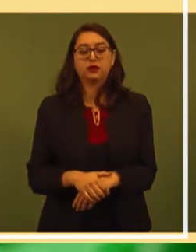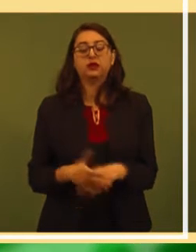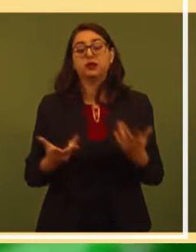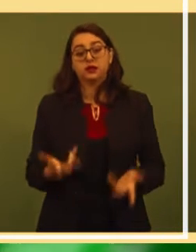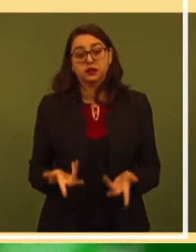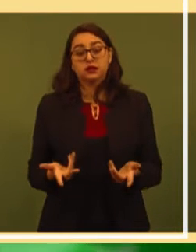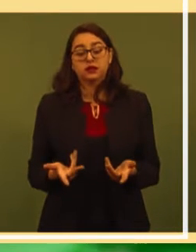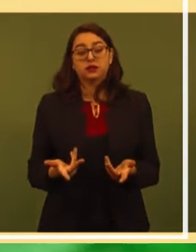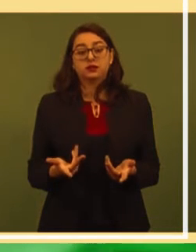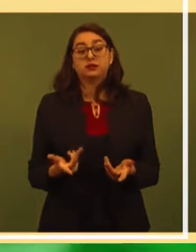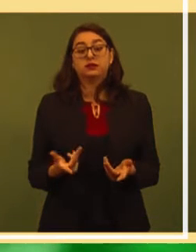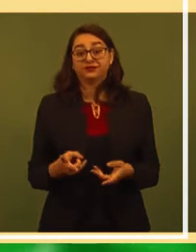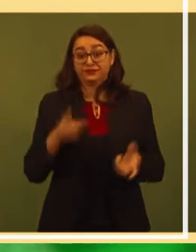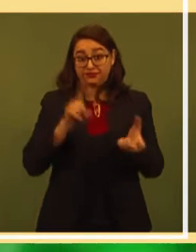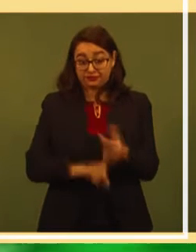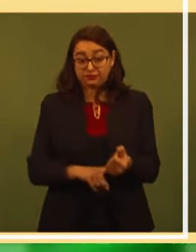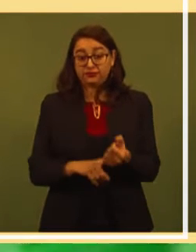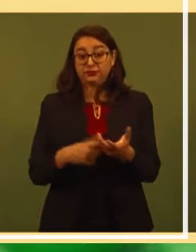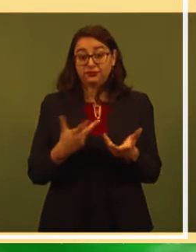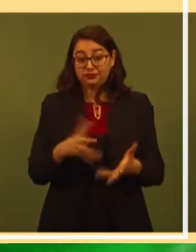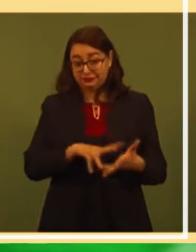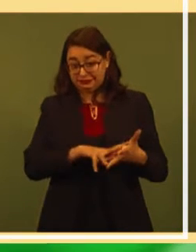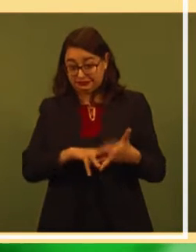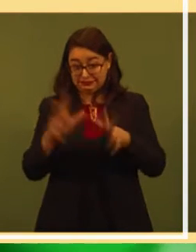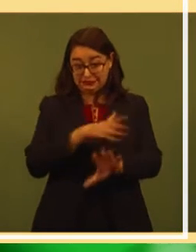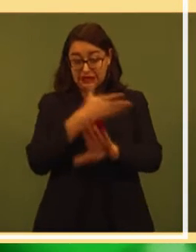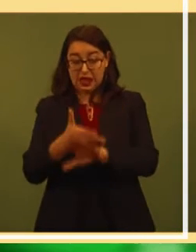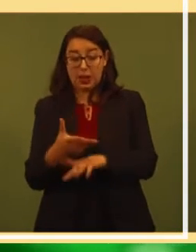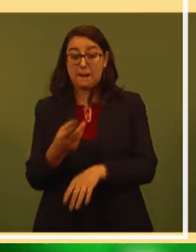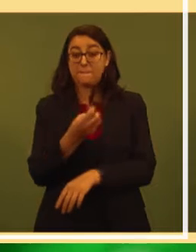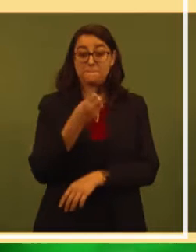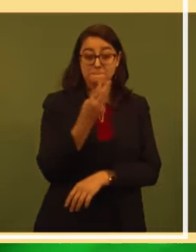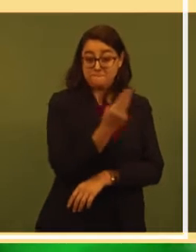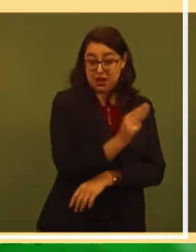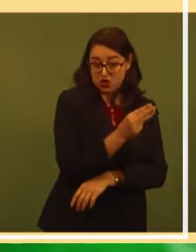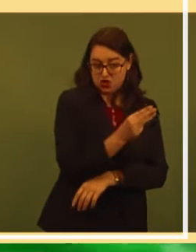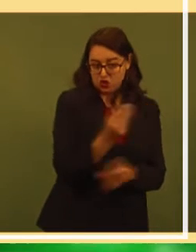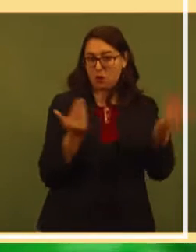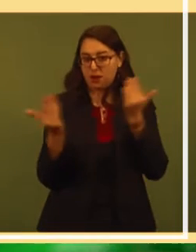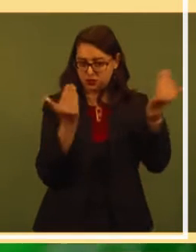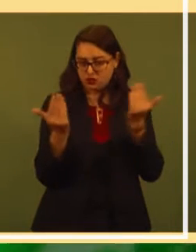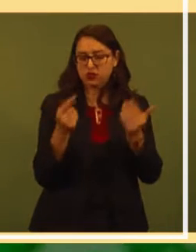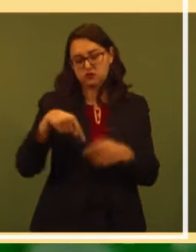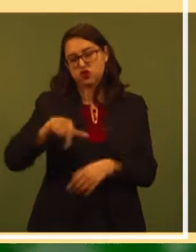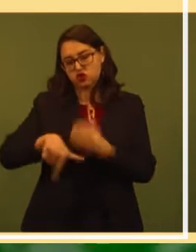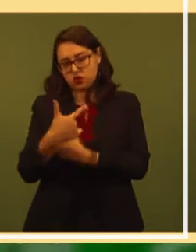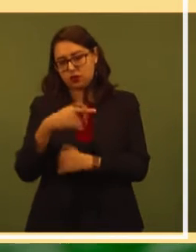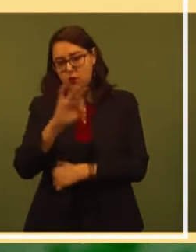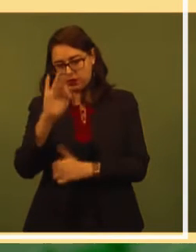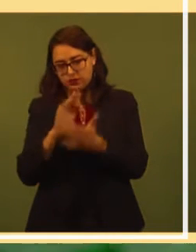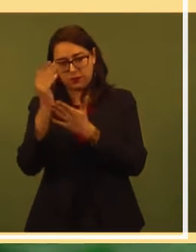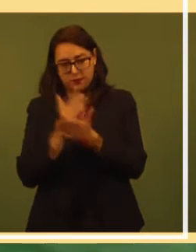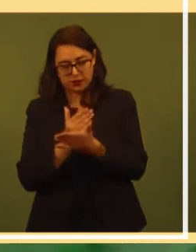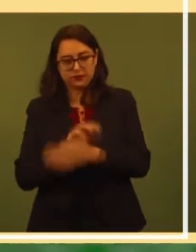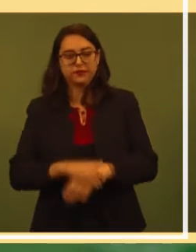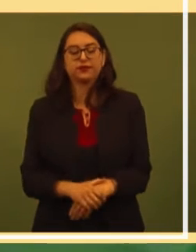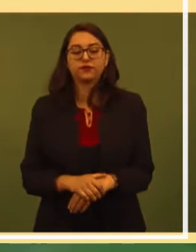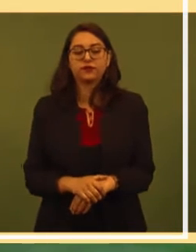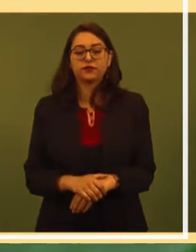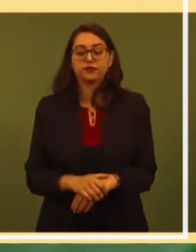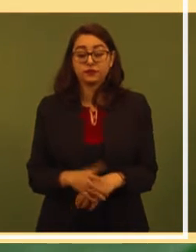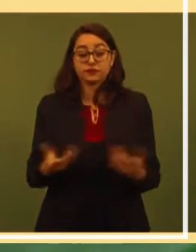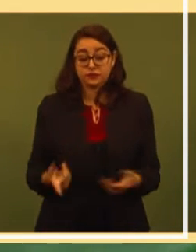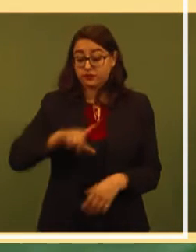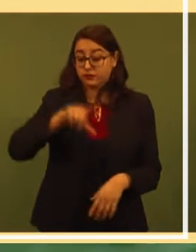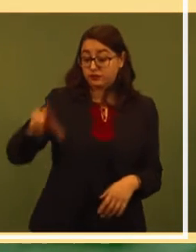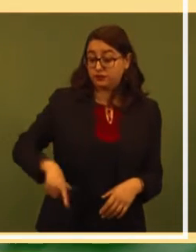histórico de este delito registrado en mayo de 2021. Desde el gobierno federal damos continuidad a las acciones